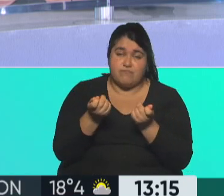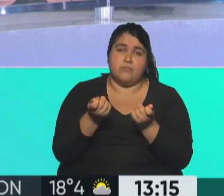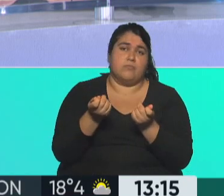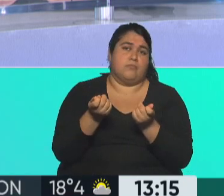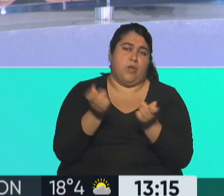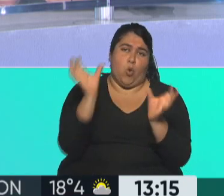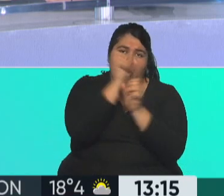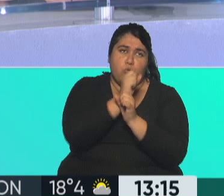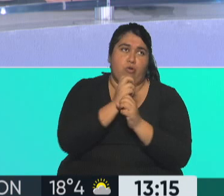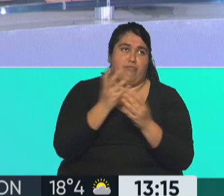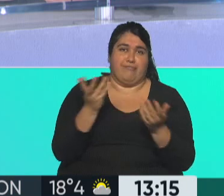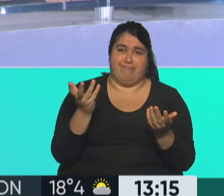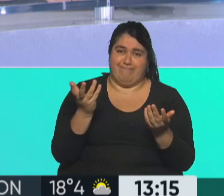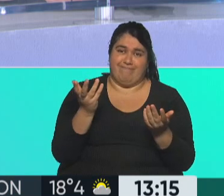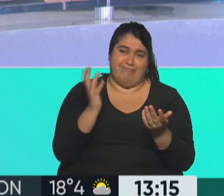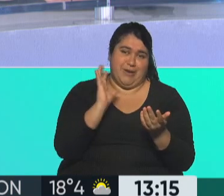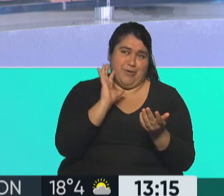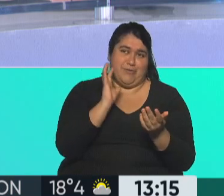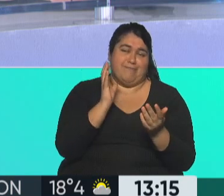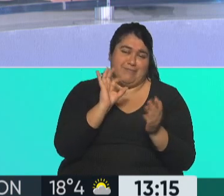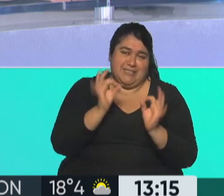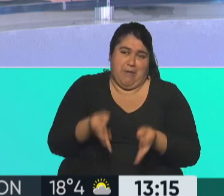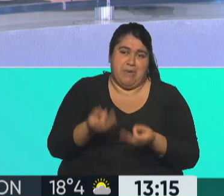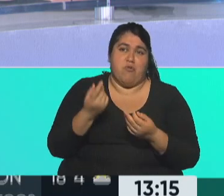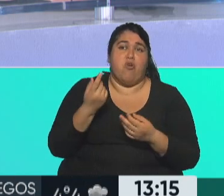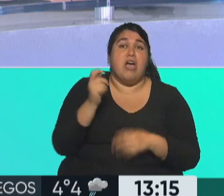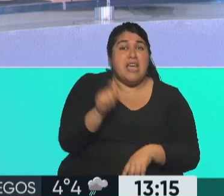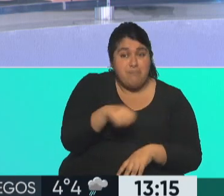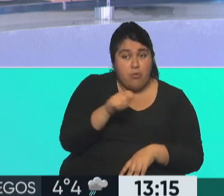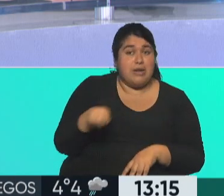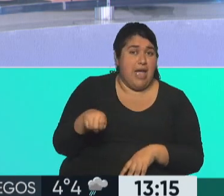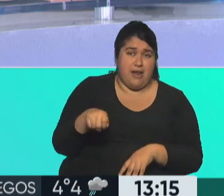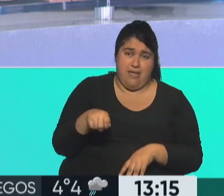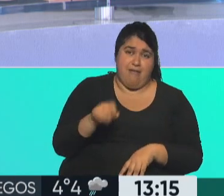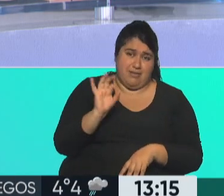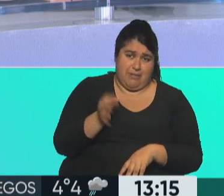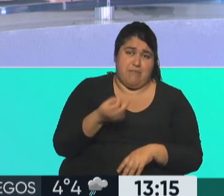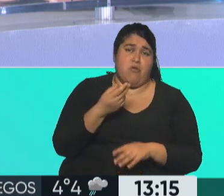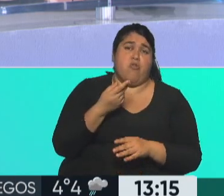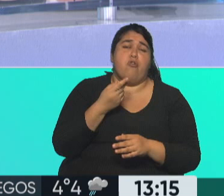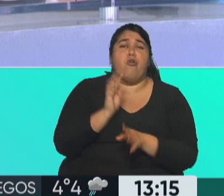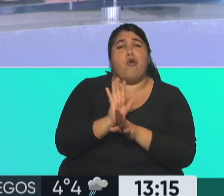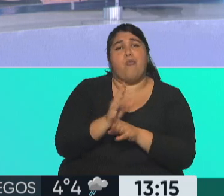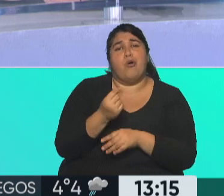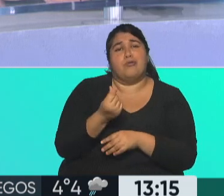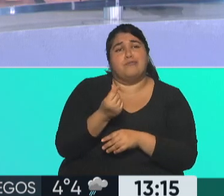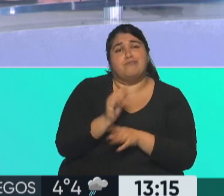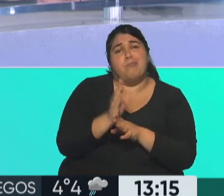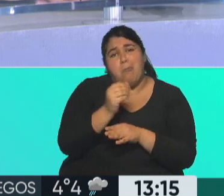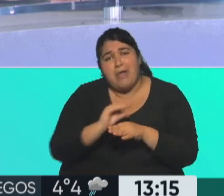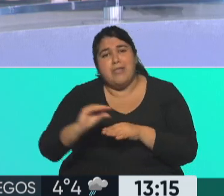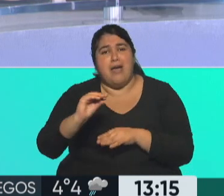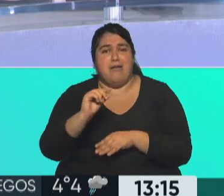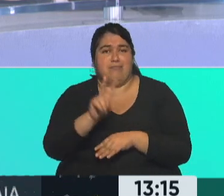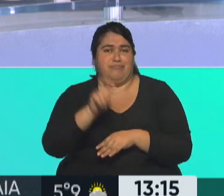visible y en los colores que quieres que las inmobiliarias te cobran una comisión cada vez que haces un contrato. Entonces suenan